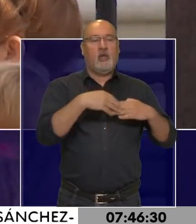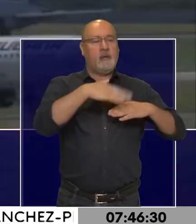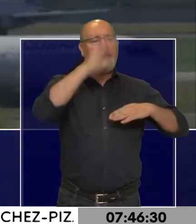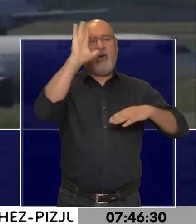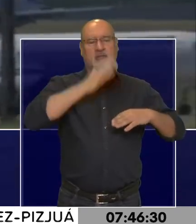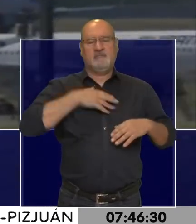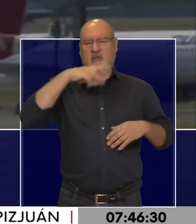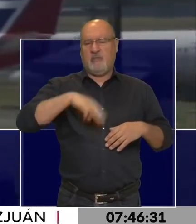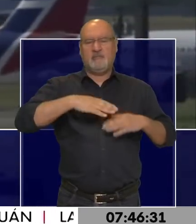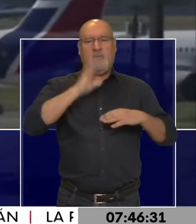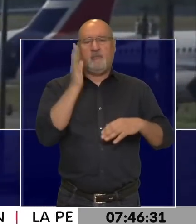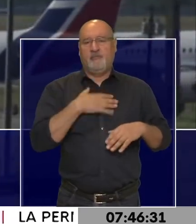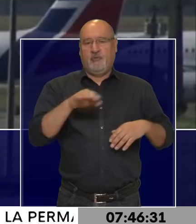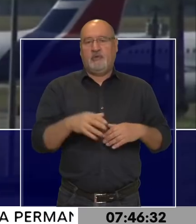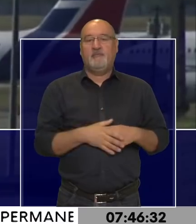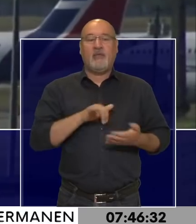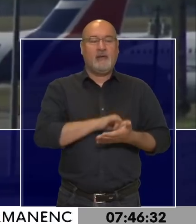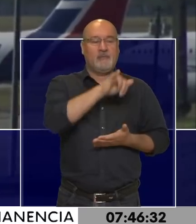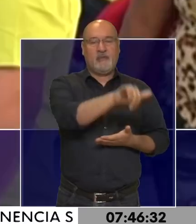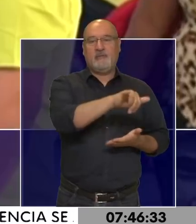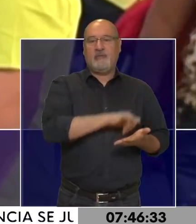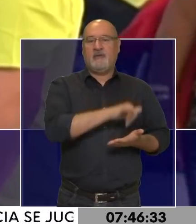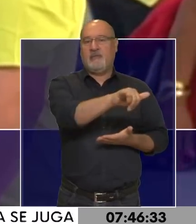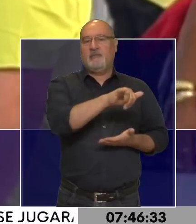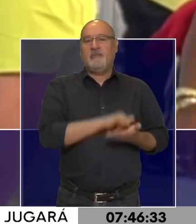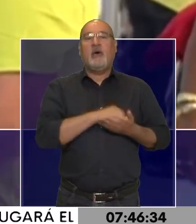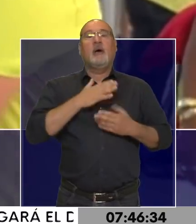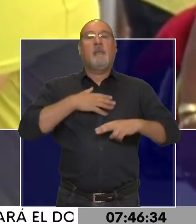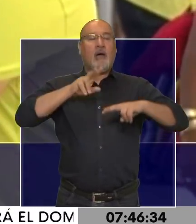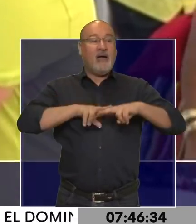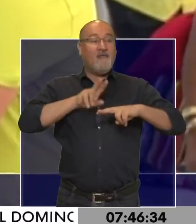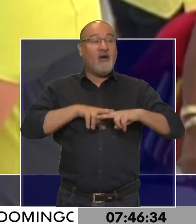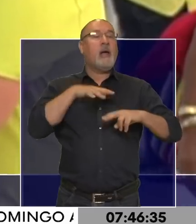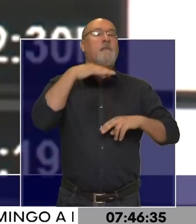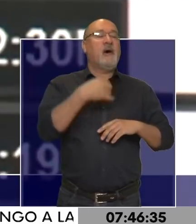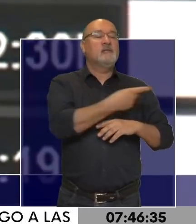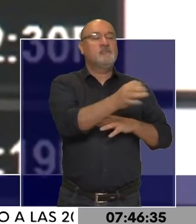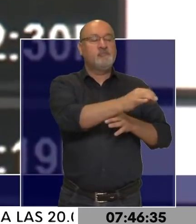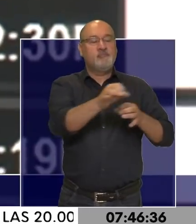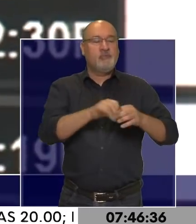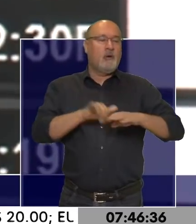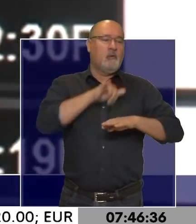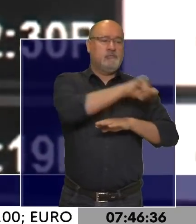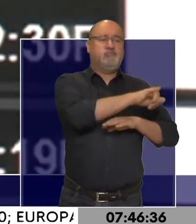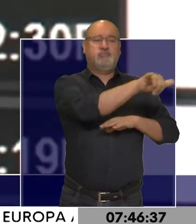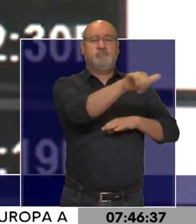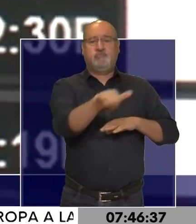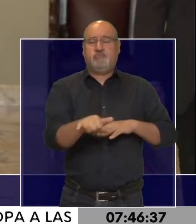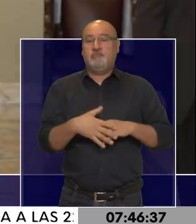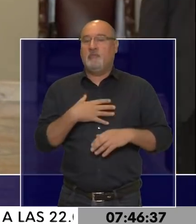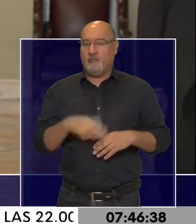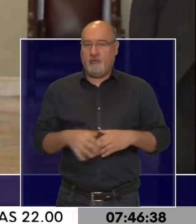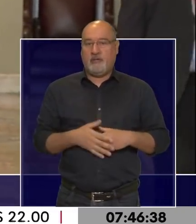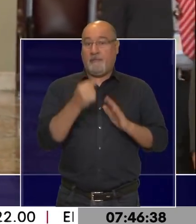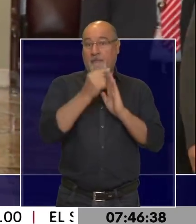hasta la fecha. Y se reanudan los vuelos a diferentes destinos de la isla, no solo a La Habana como hasta ahora. Son algunas de las